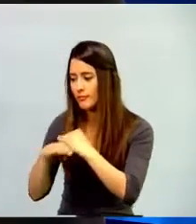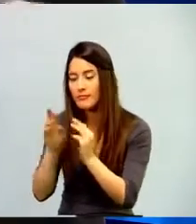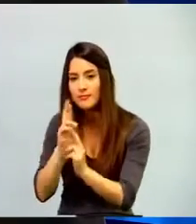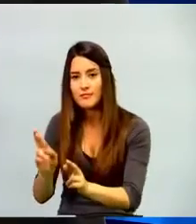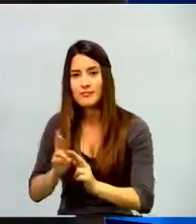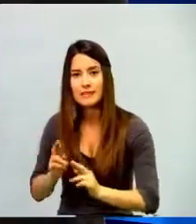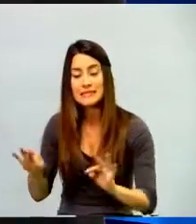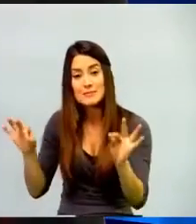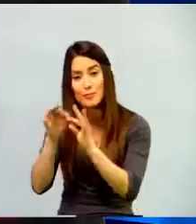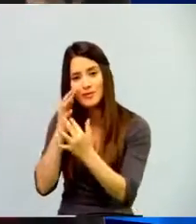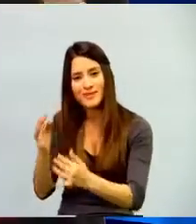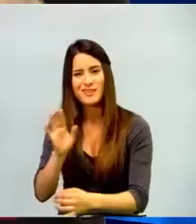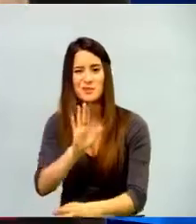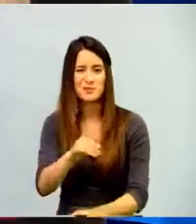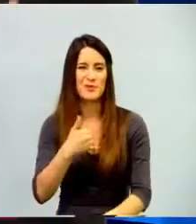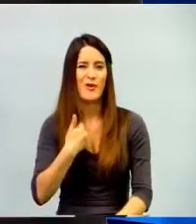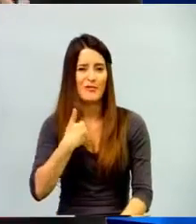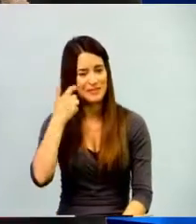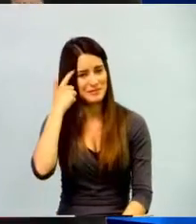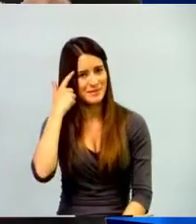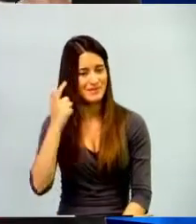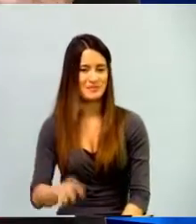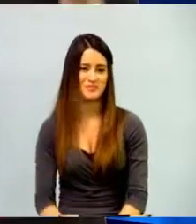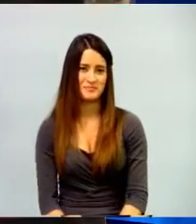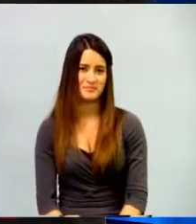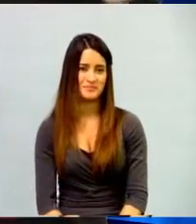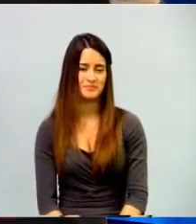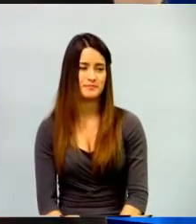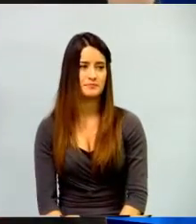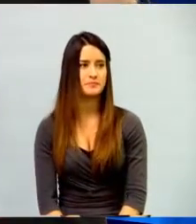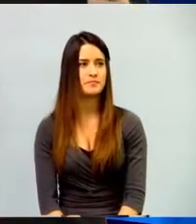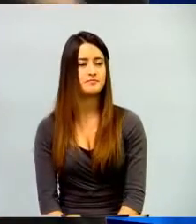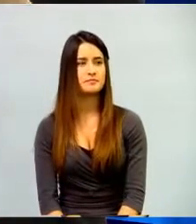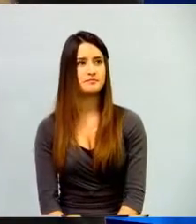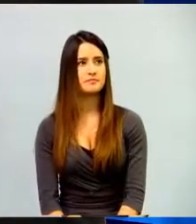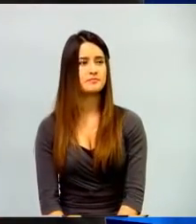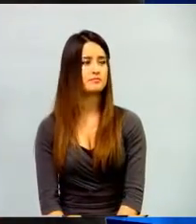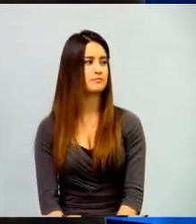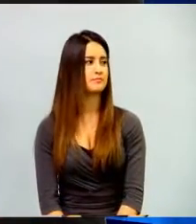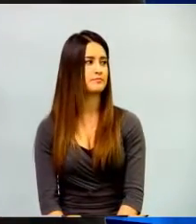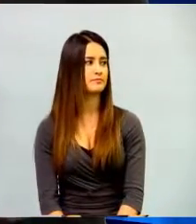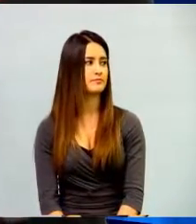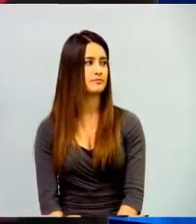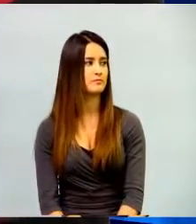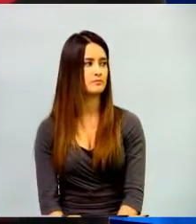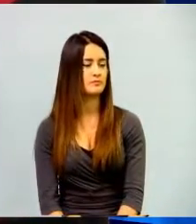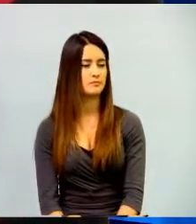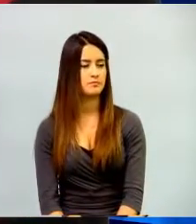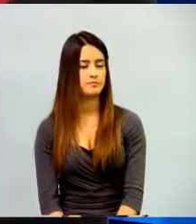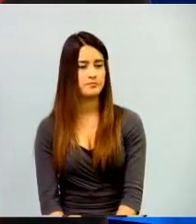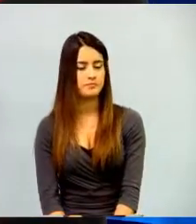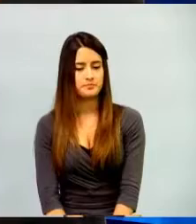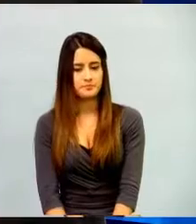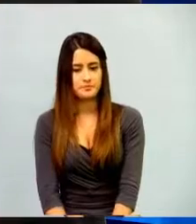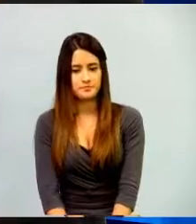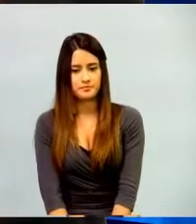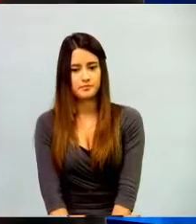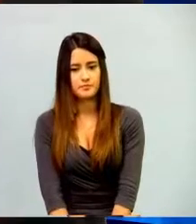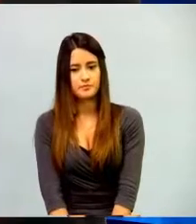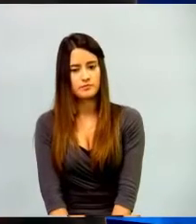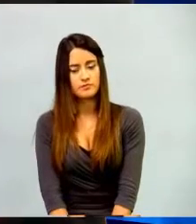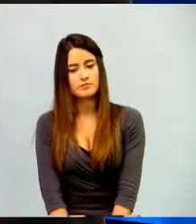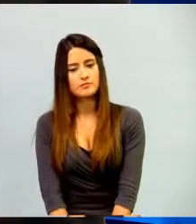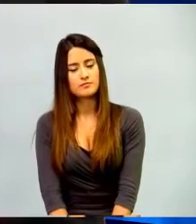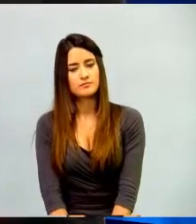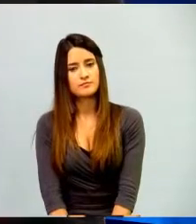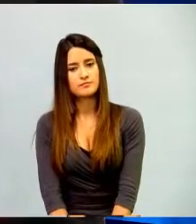Y de alguna medida, ellos al final, sin ellos de pronto estar mirando, como decía el profe Francisco,